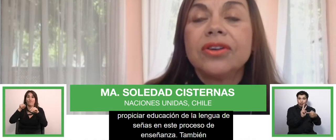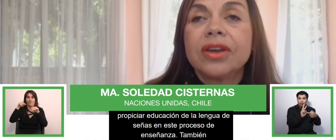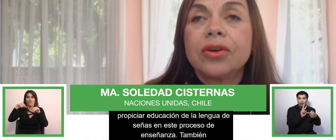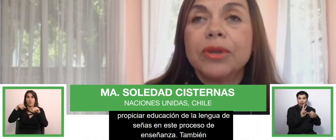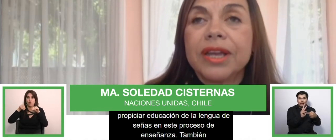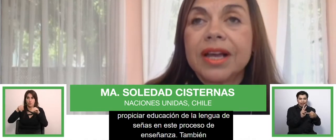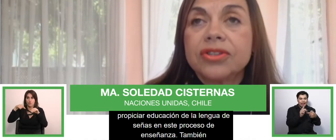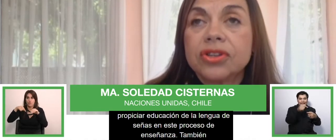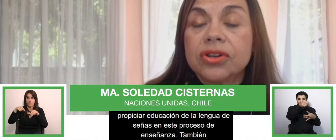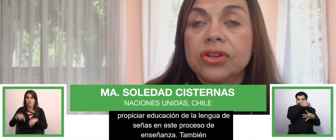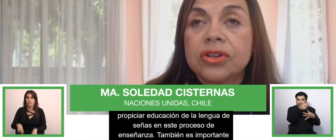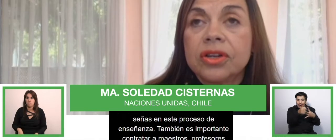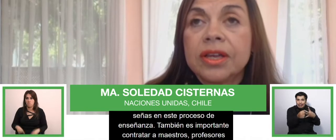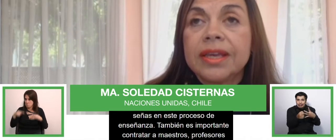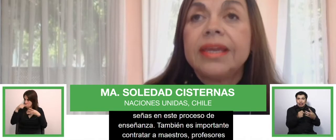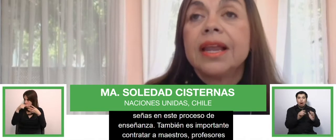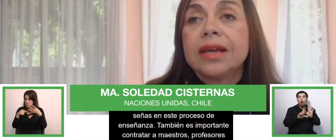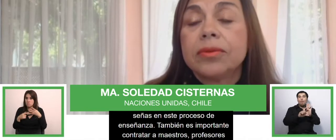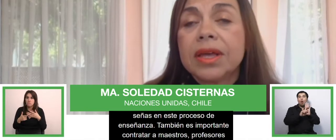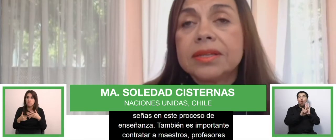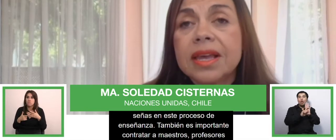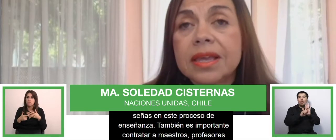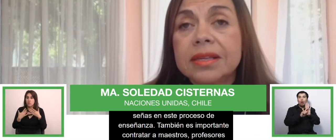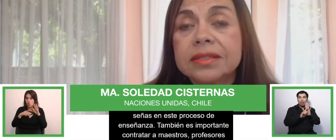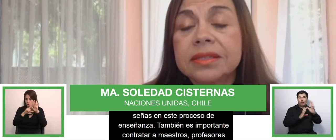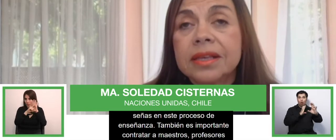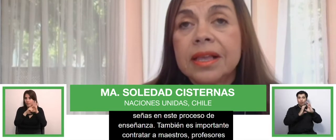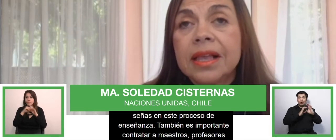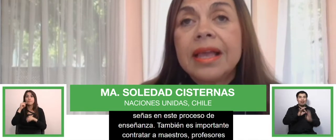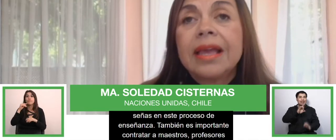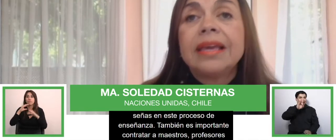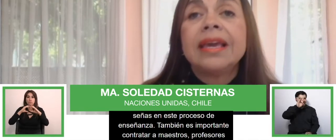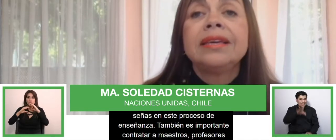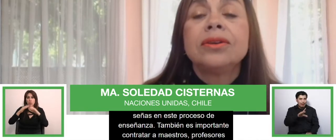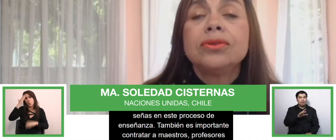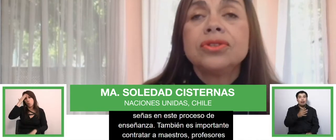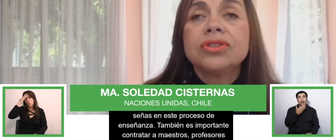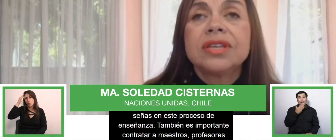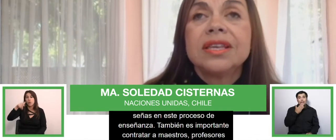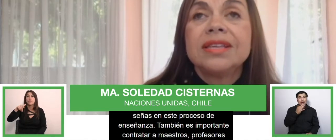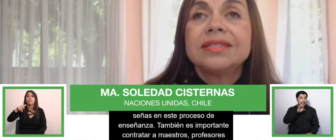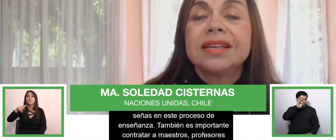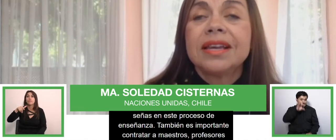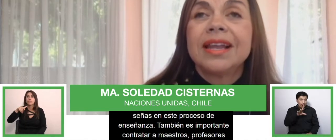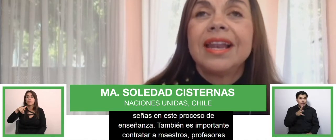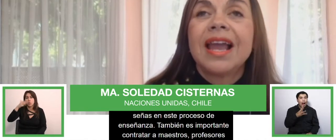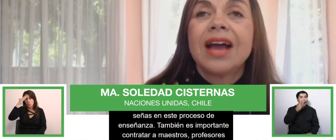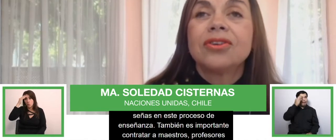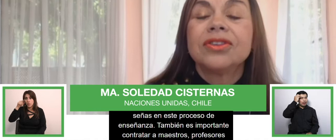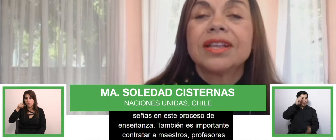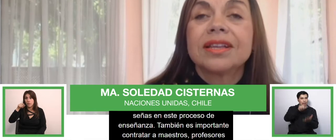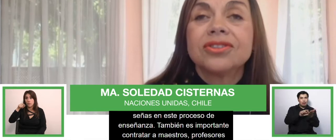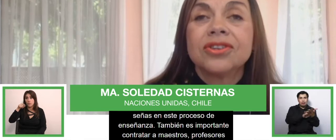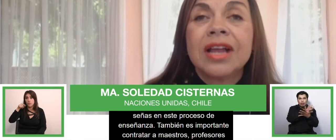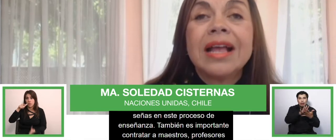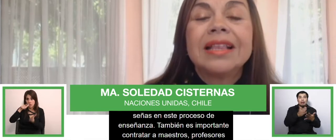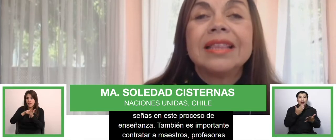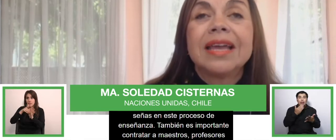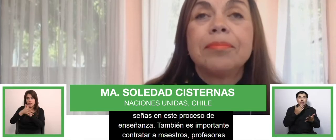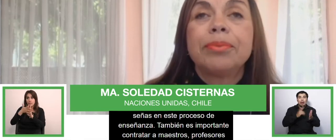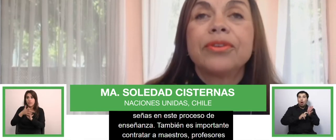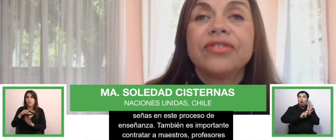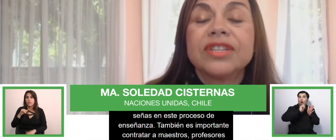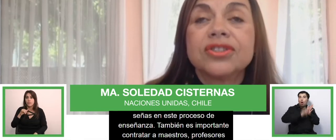códigos de comunicación y la lengua de señas. E incluso se dice la contratación